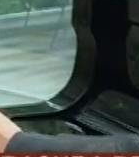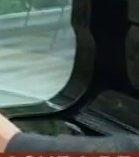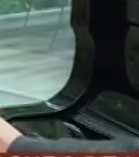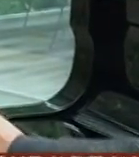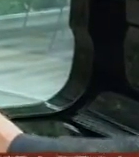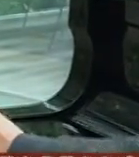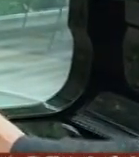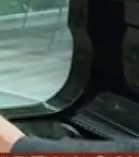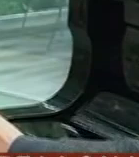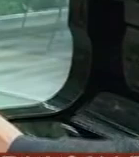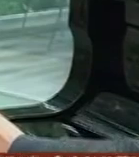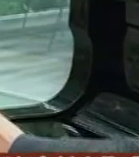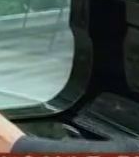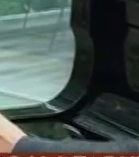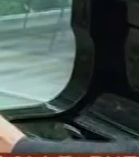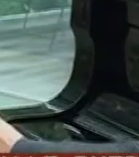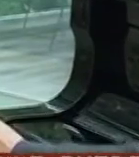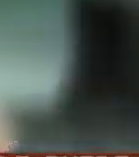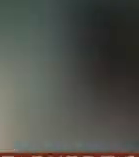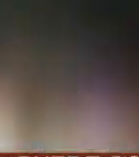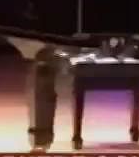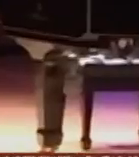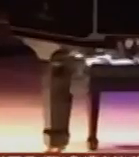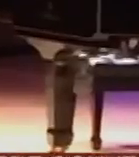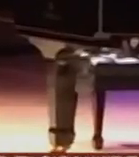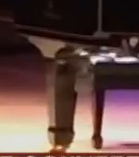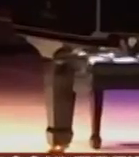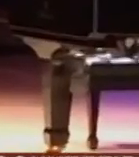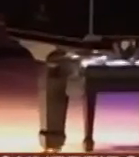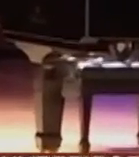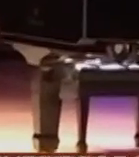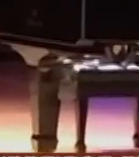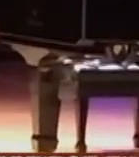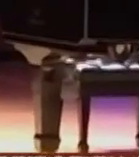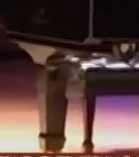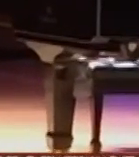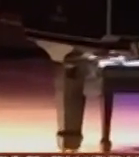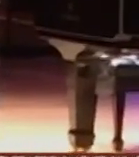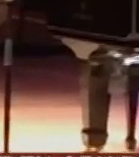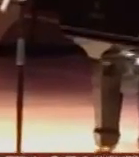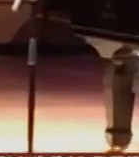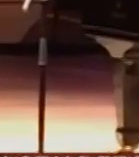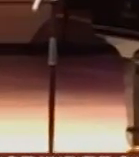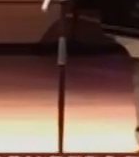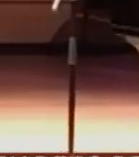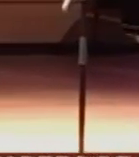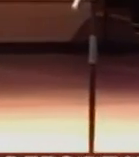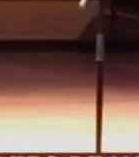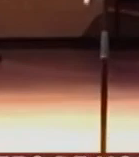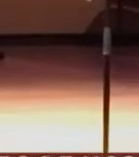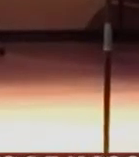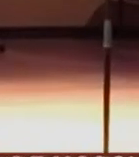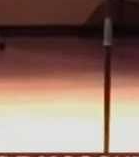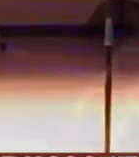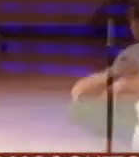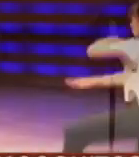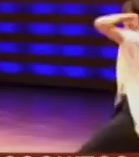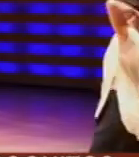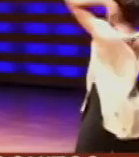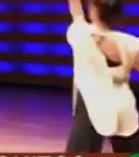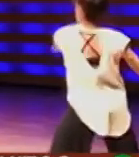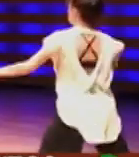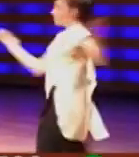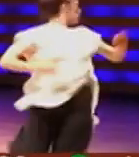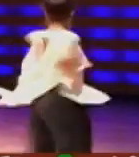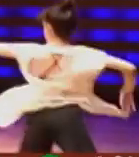con ella Es fabuloso Para Paulina la conquista del Corner Hall de Canadá se suma a larga lista de escenarios que ha